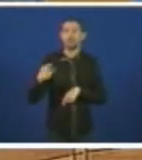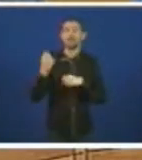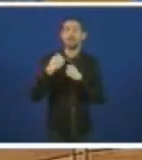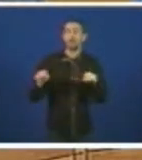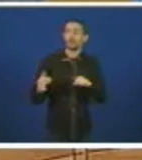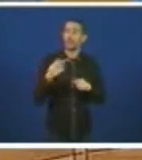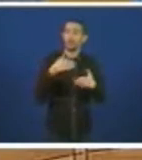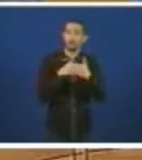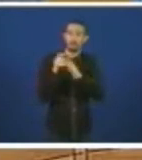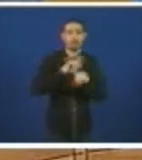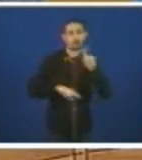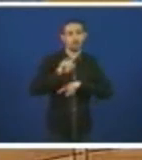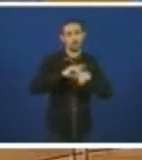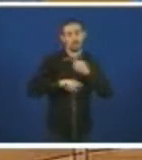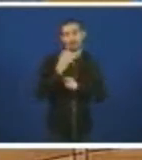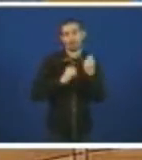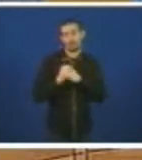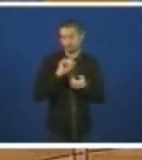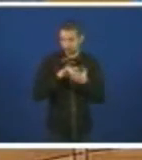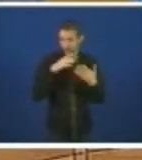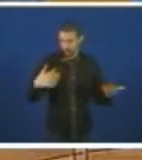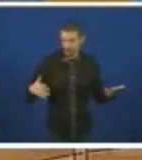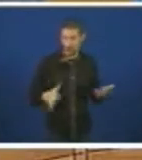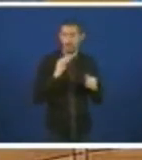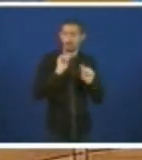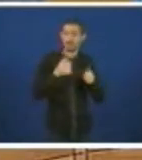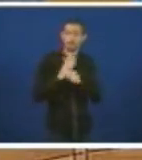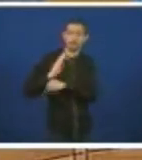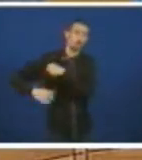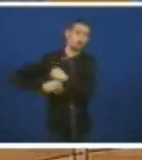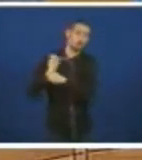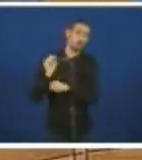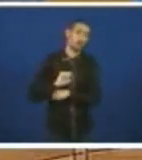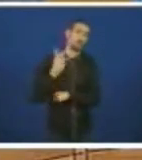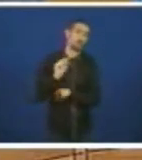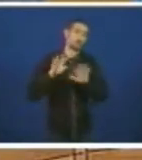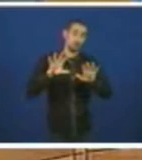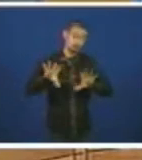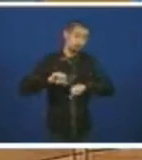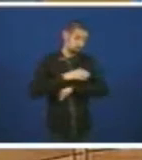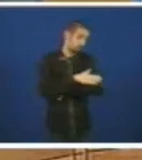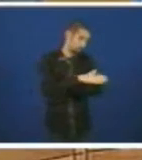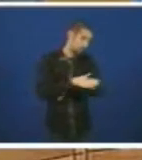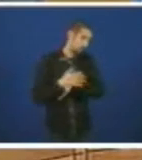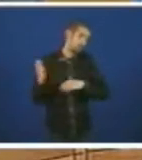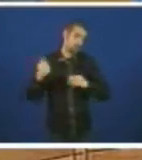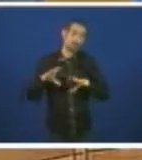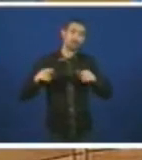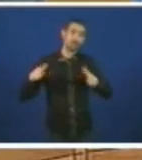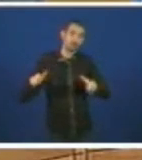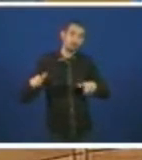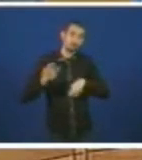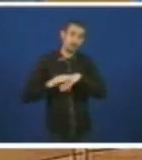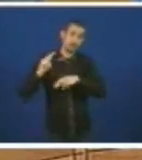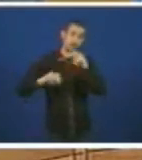dificultad económica que atravesamos e de que o inicio da legislatura no ano 2009 non disponíamos nin dos terreos necesarios para a